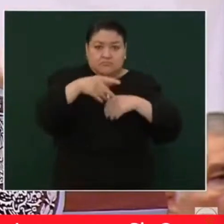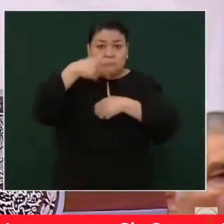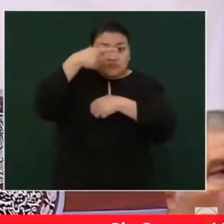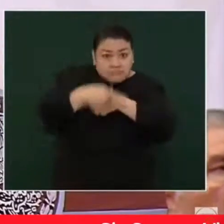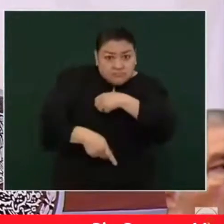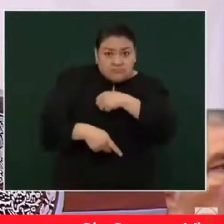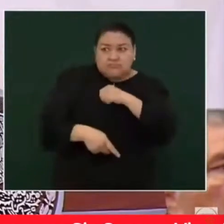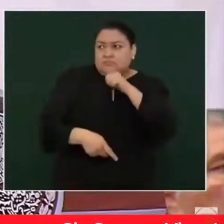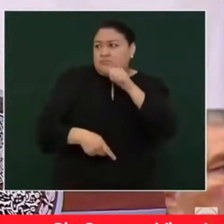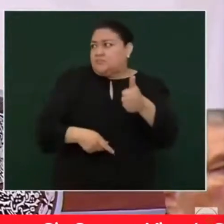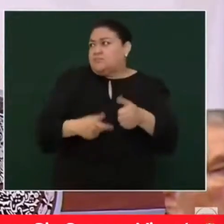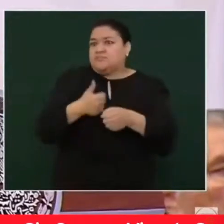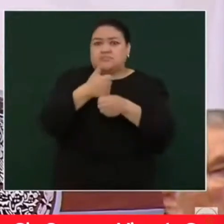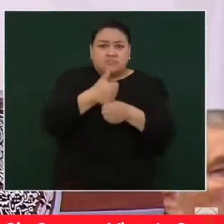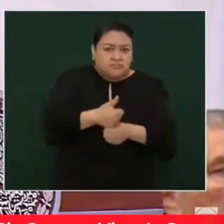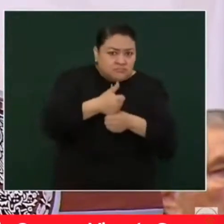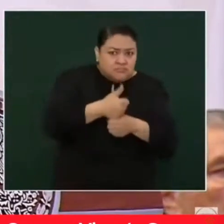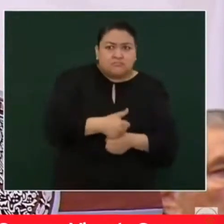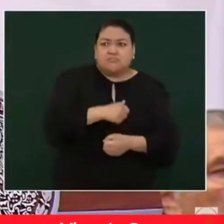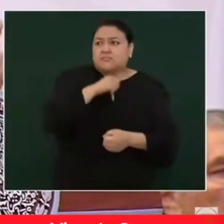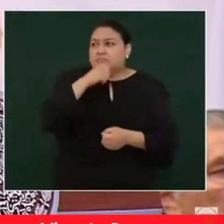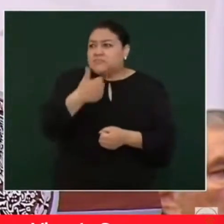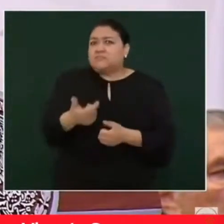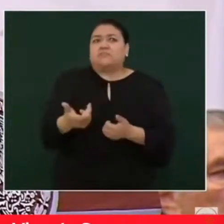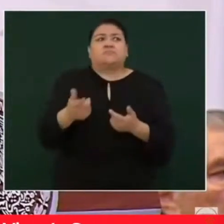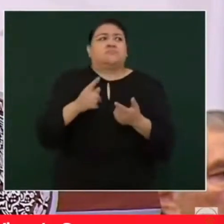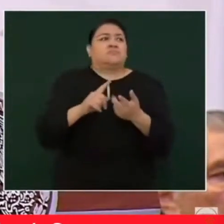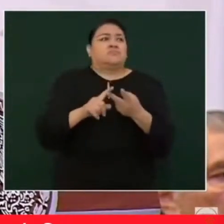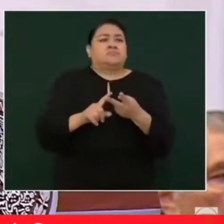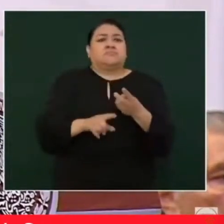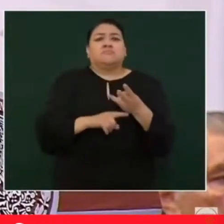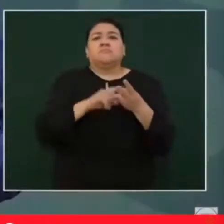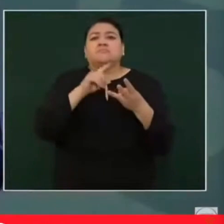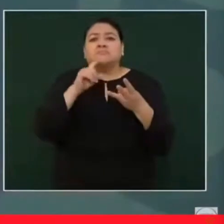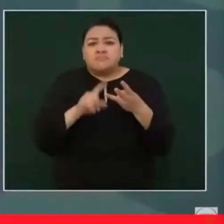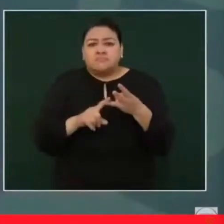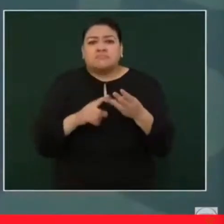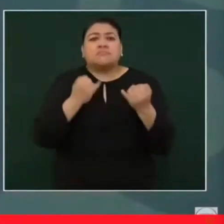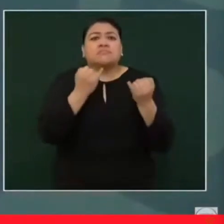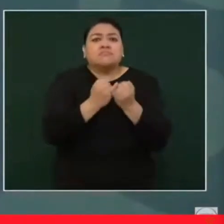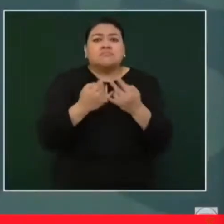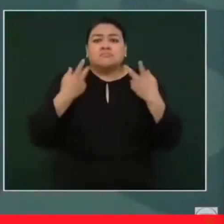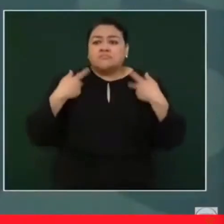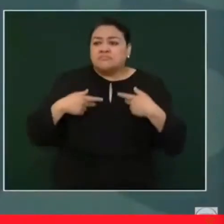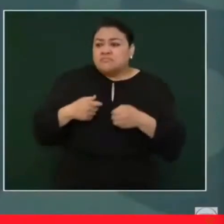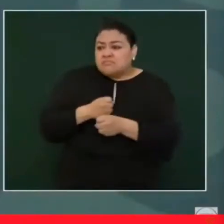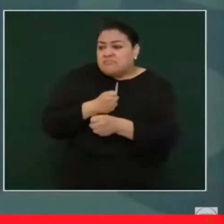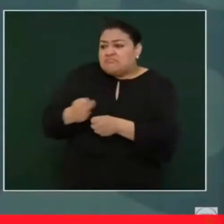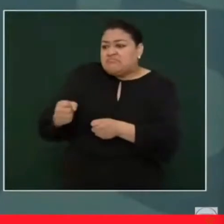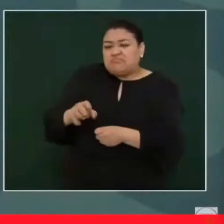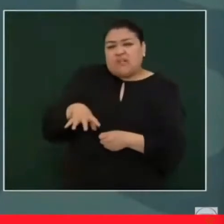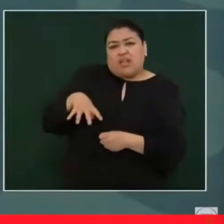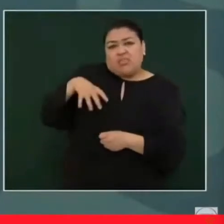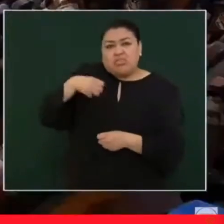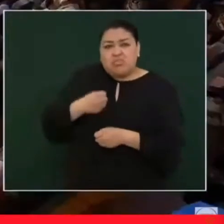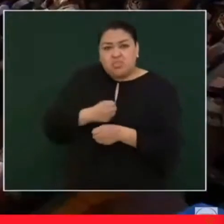sin el sufrimiento, sin ser víctimas de abusos,